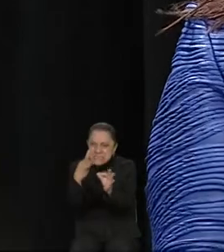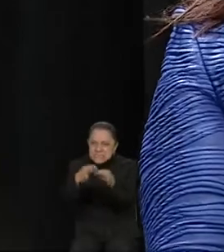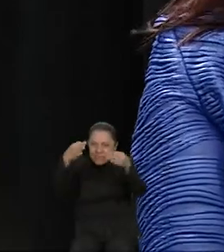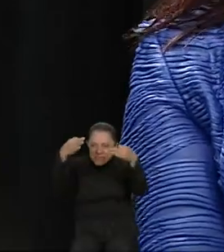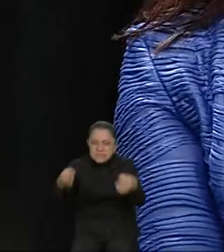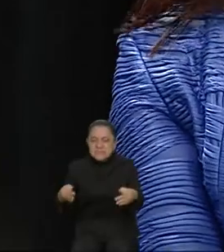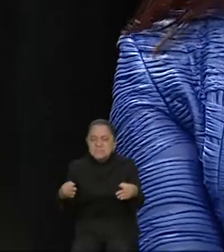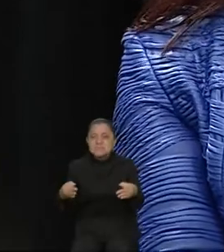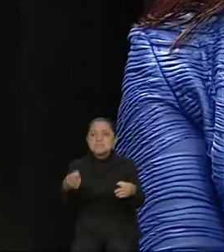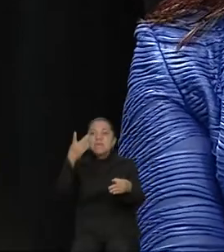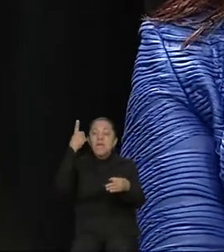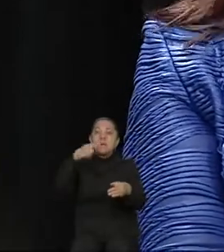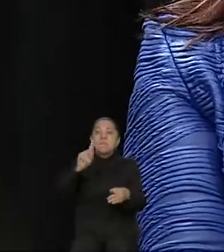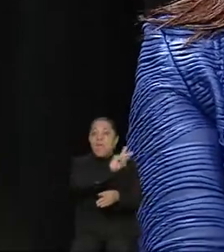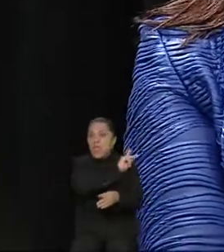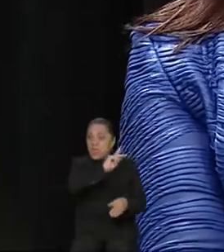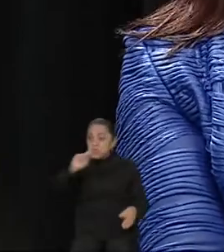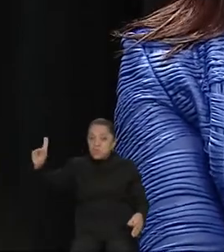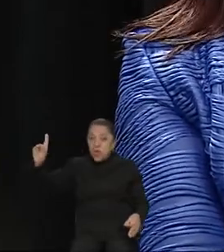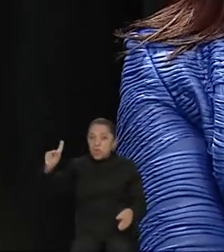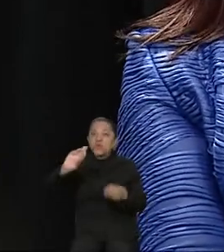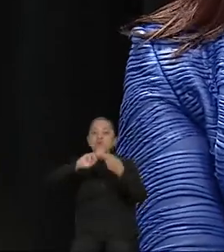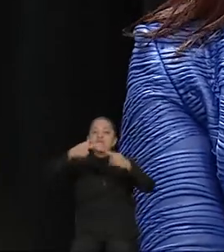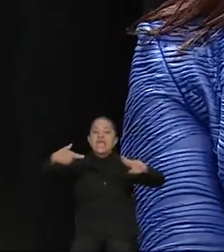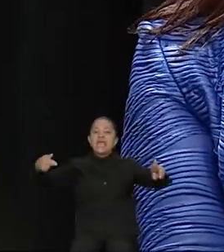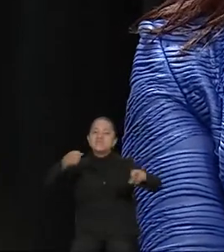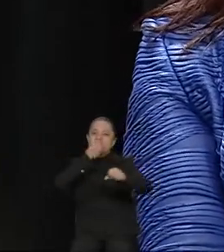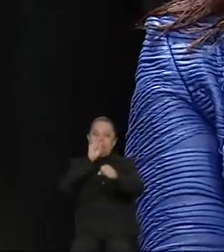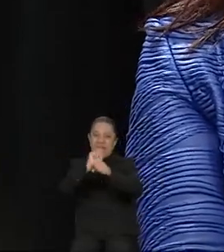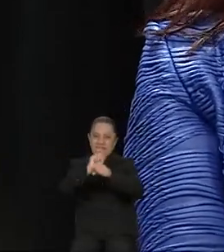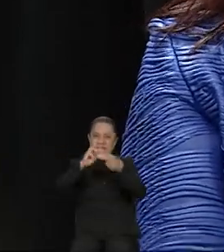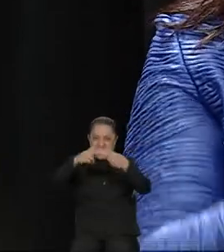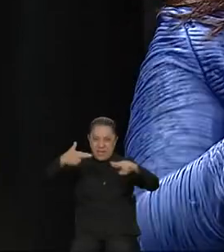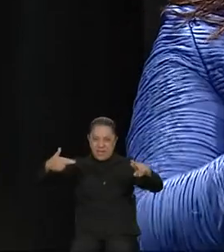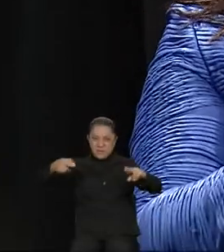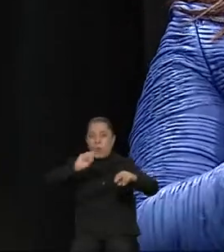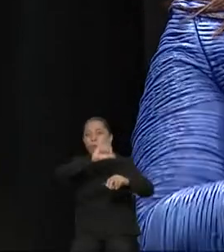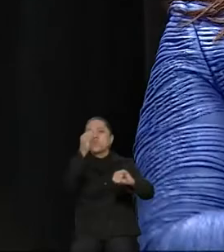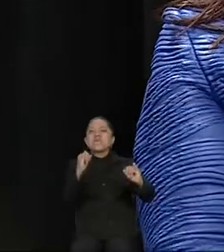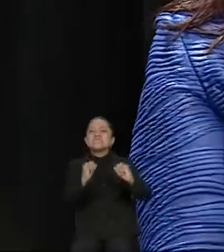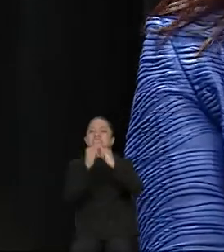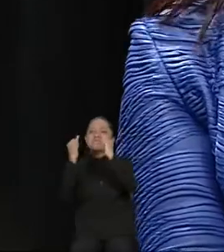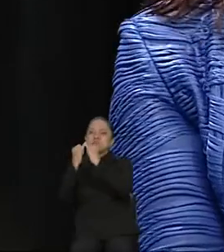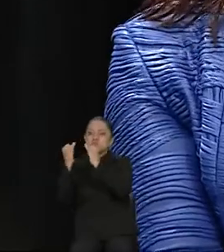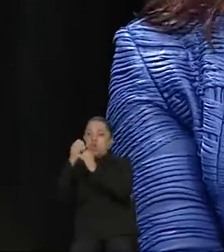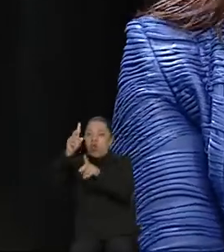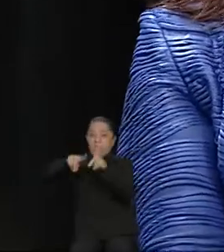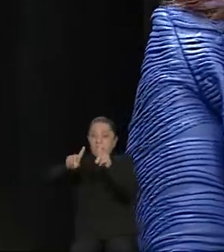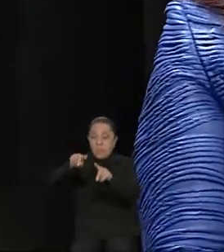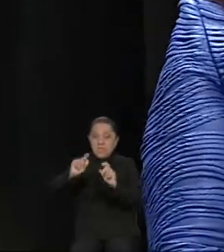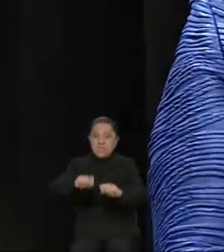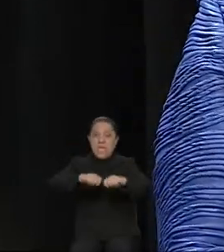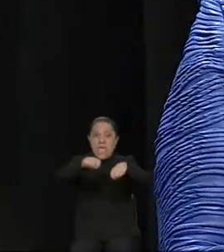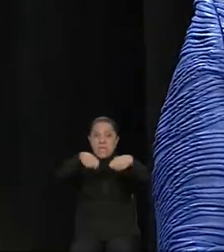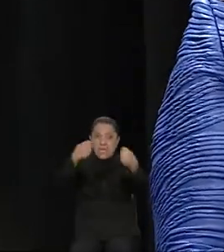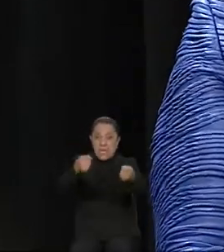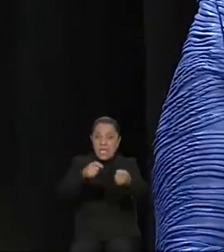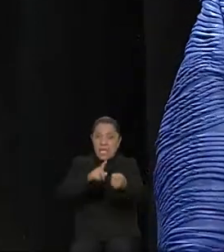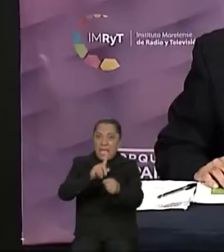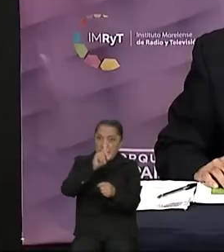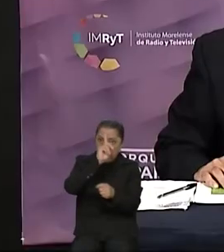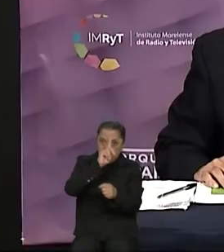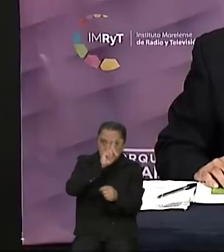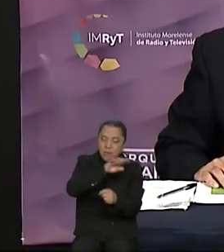que tanto la Secretaría de Relaciones Exteriores como aquellas dependencias a quienes se les entrega alguna recomendación, las puedan cumplir.